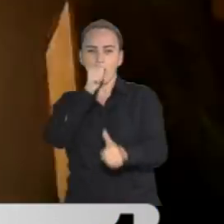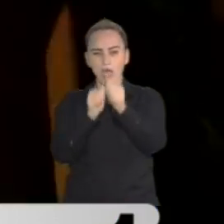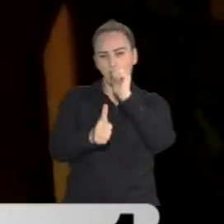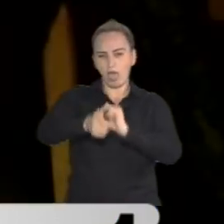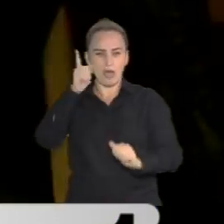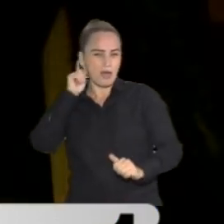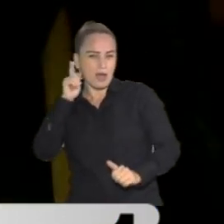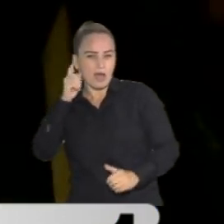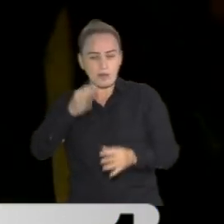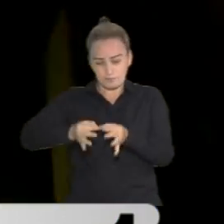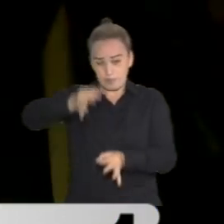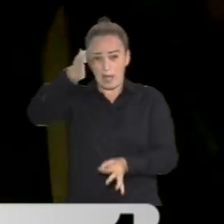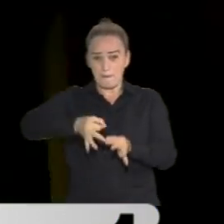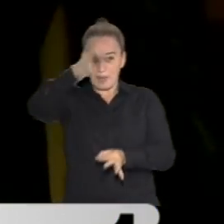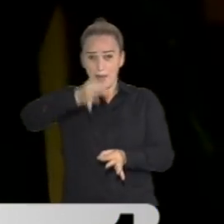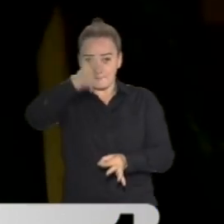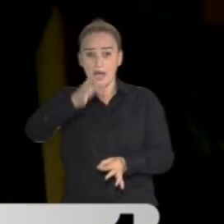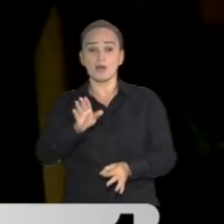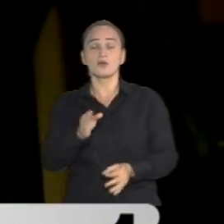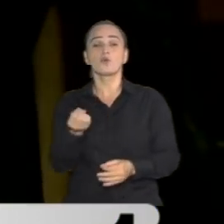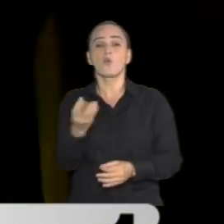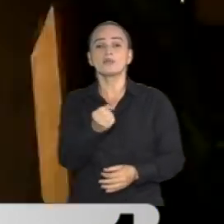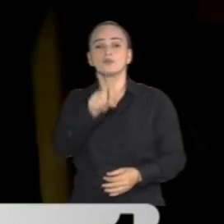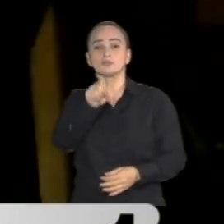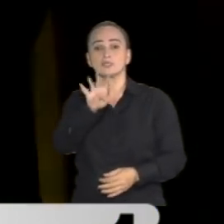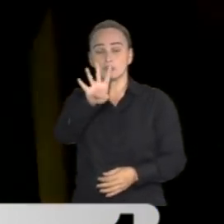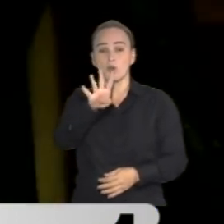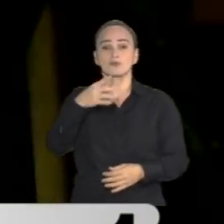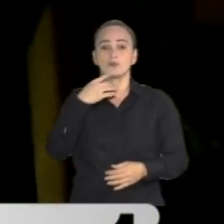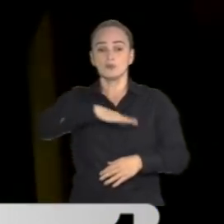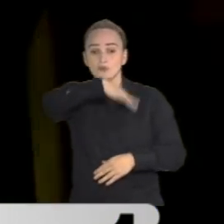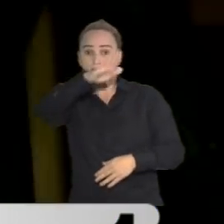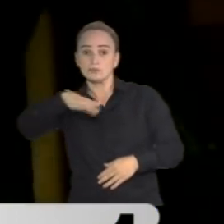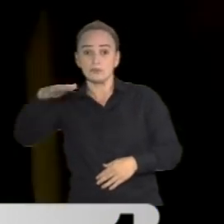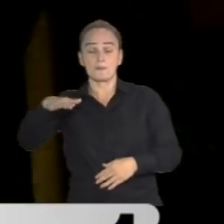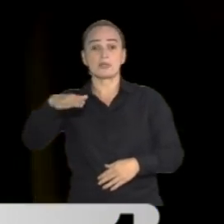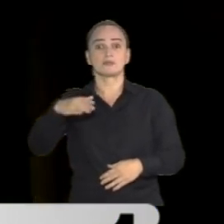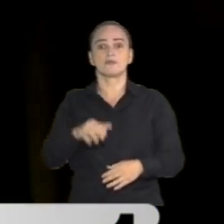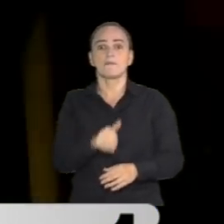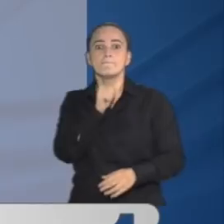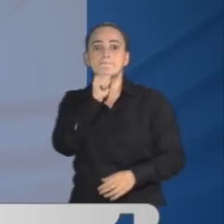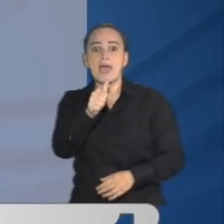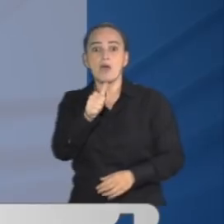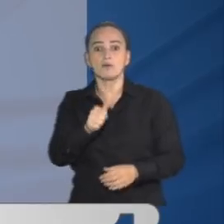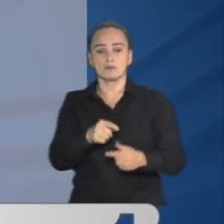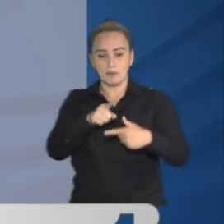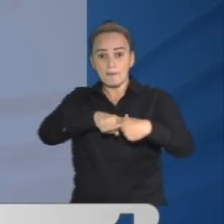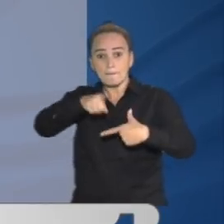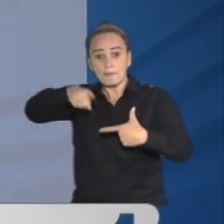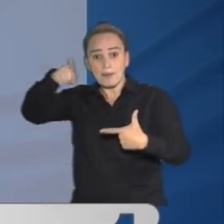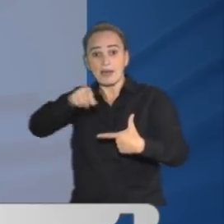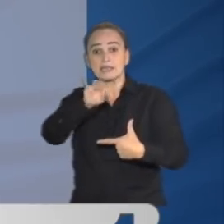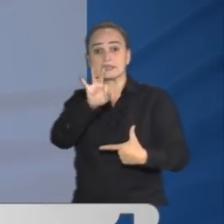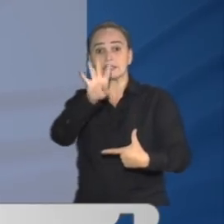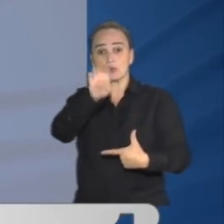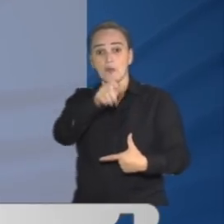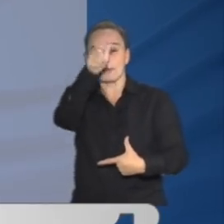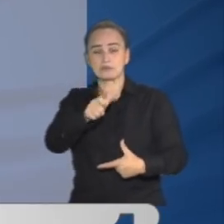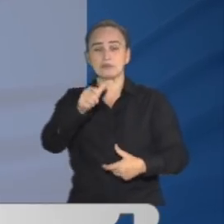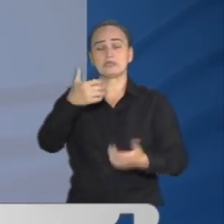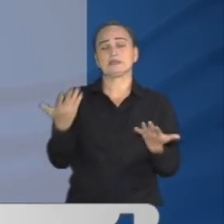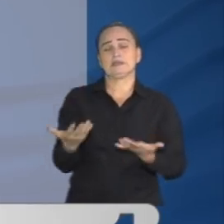con alcohol son 64. Y por zonas, Antioquia sigue liderando la lista con 39 personas que han resultado